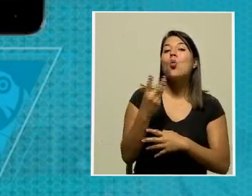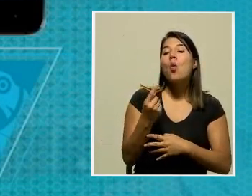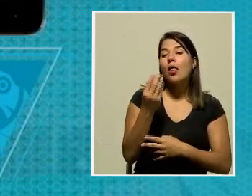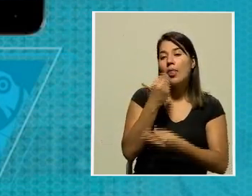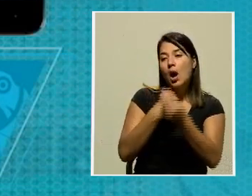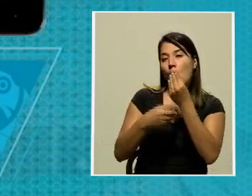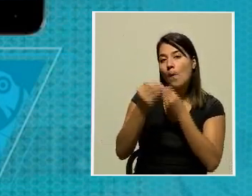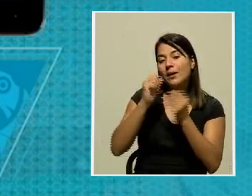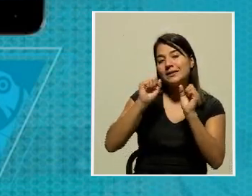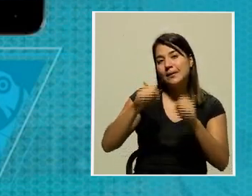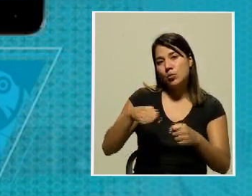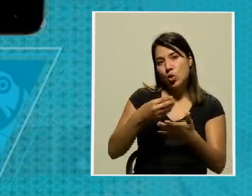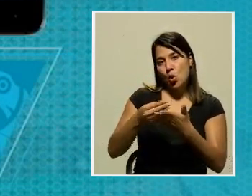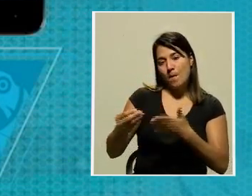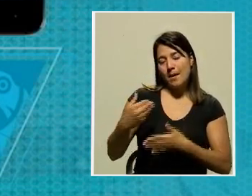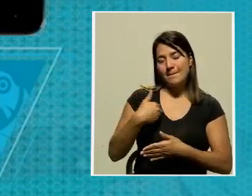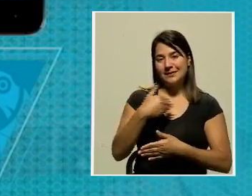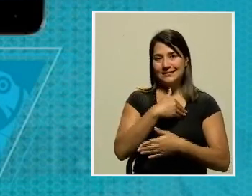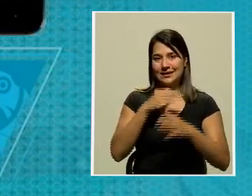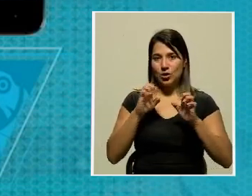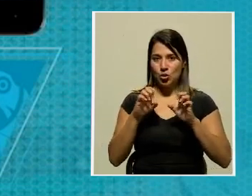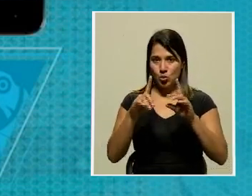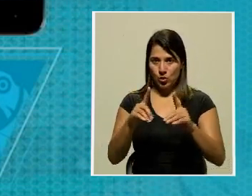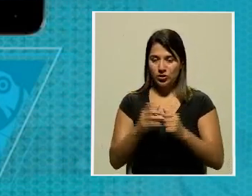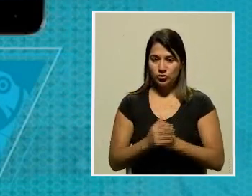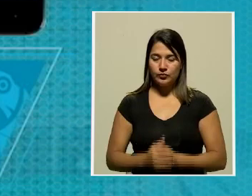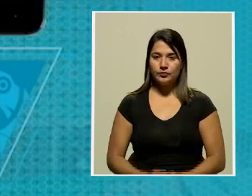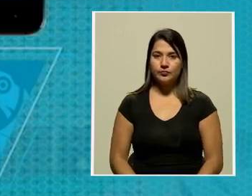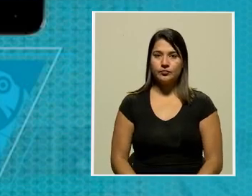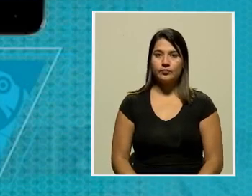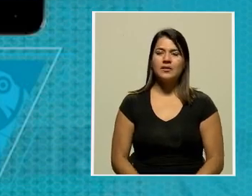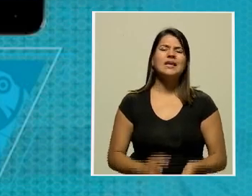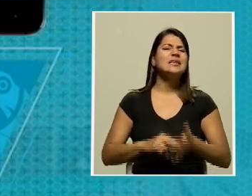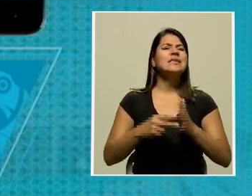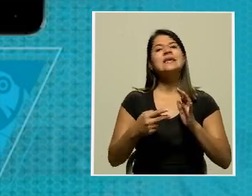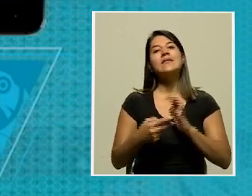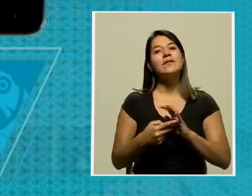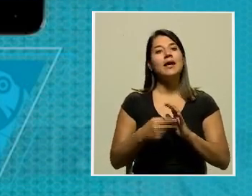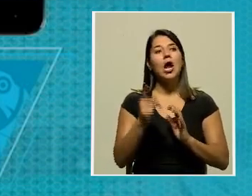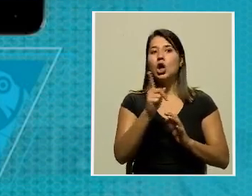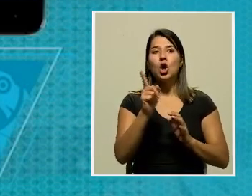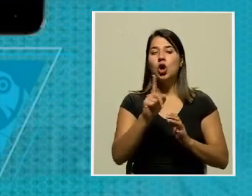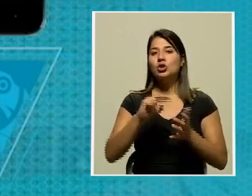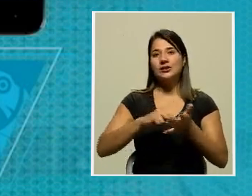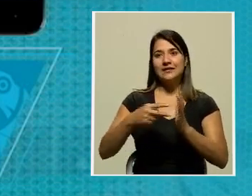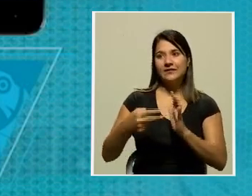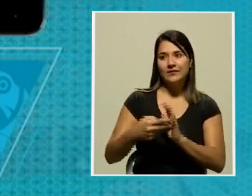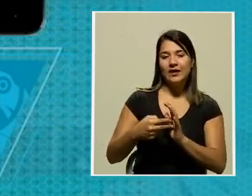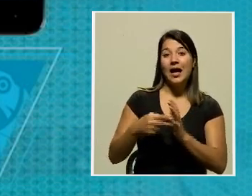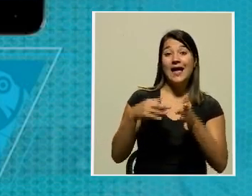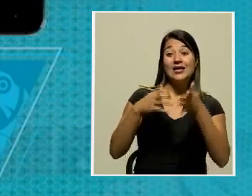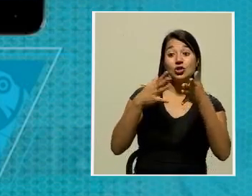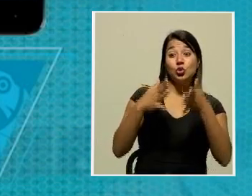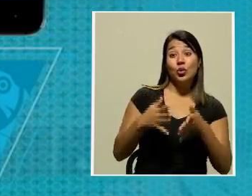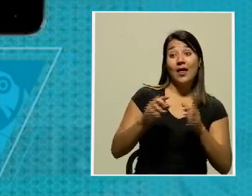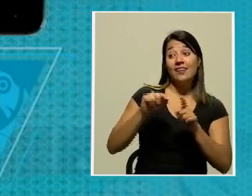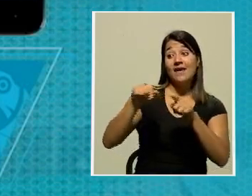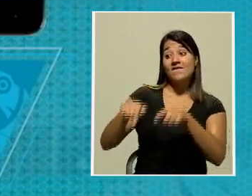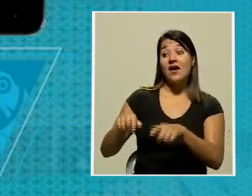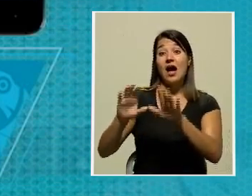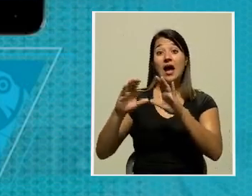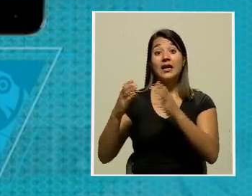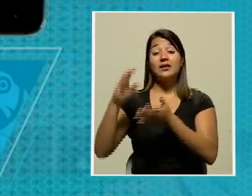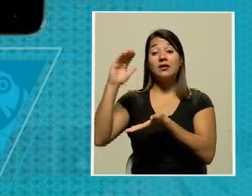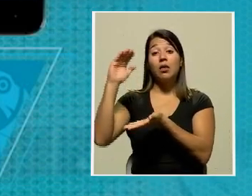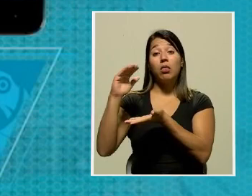recibiendo en el centro educativo, lo que me refiero con eso, que no puede recibir ningún paquete, en términos de tamaño, porque tiene que ajustarse a lo que ya se invirtió